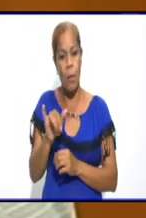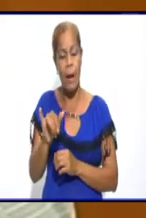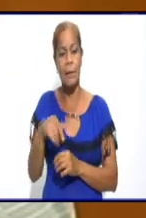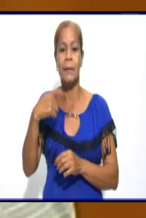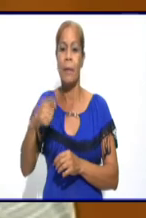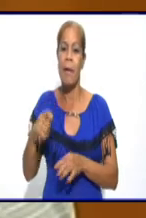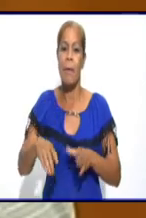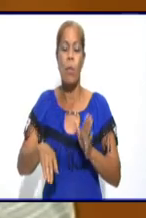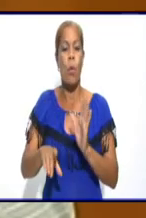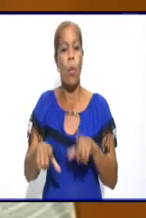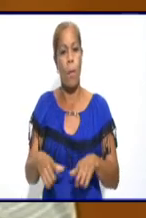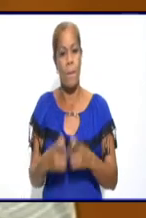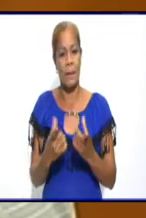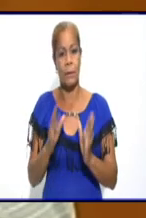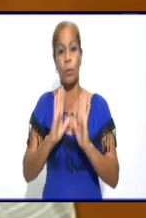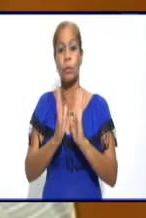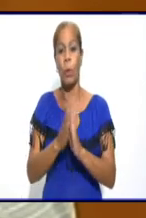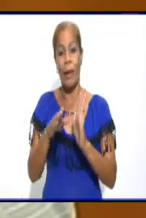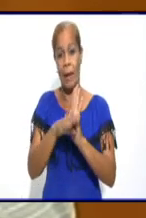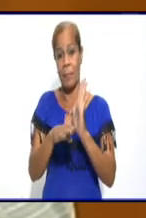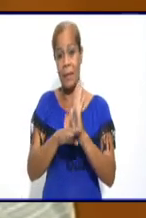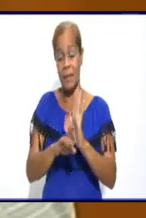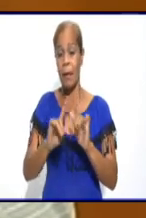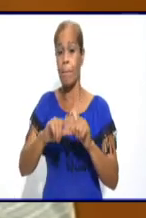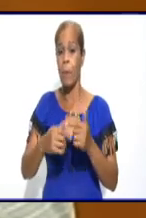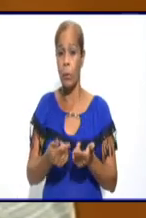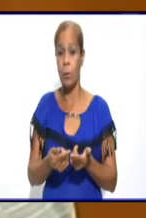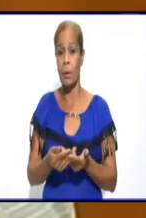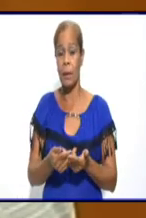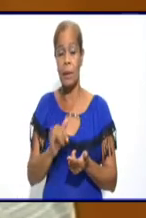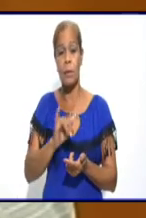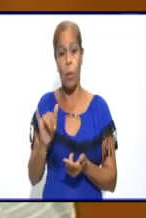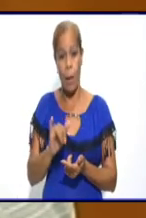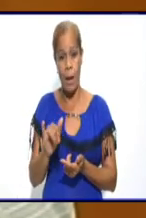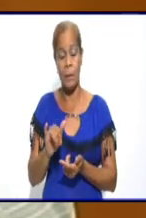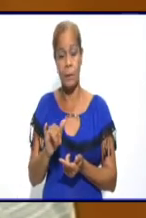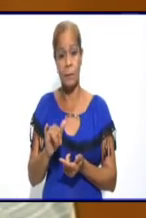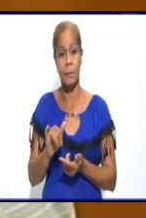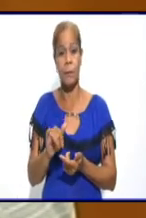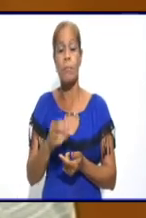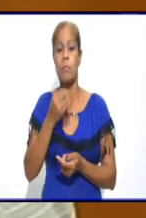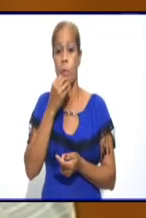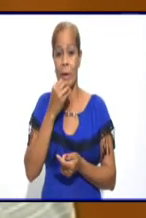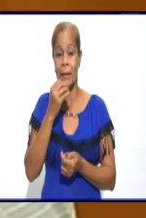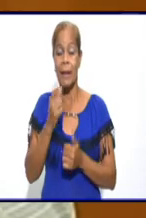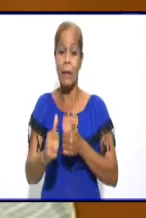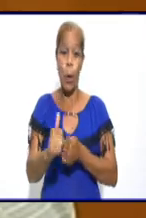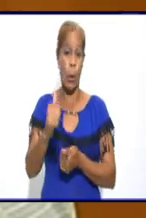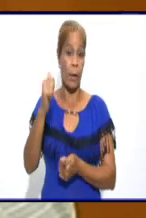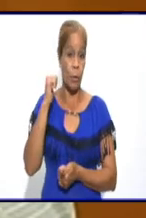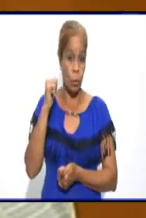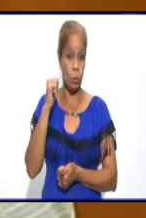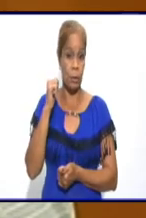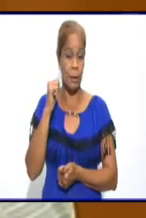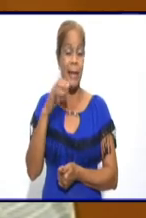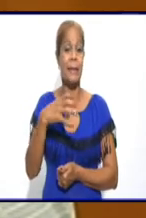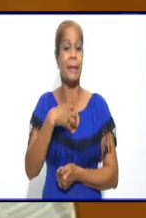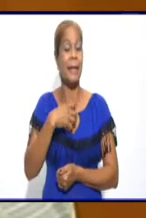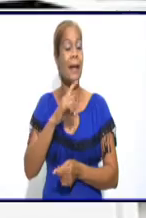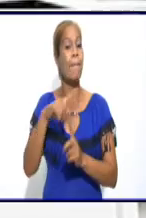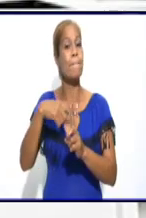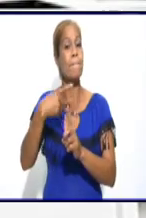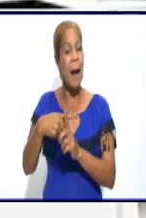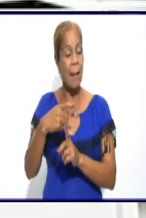implementando, podemos retornar a una fase incluso peor porque los rebrotes generalmente son peores que los inicios de la epidemia.